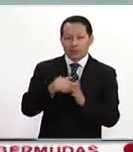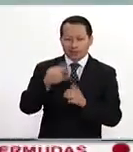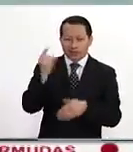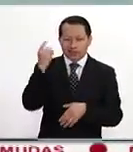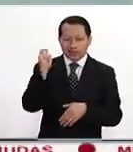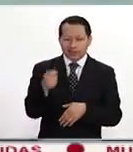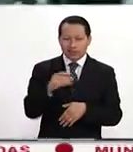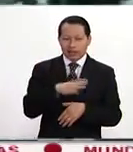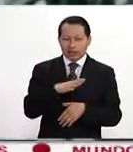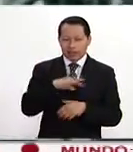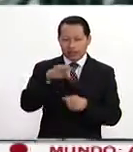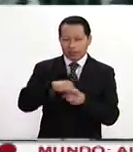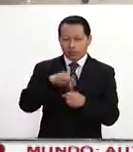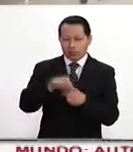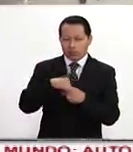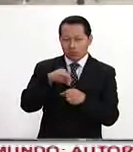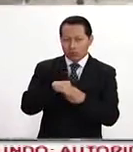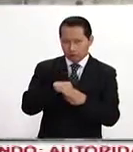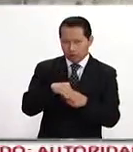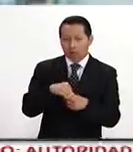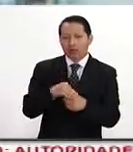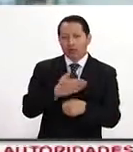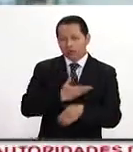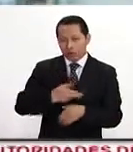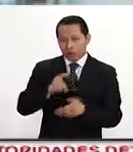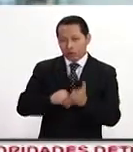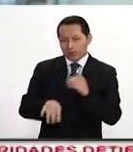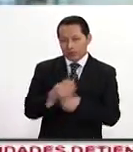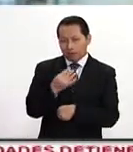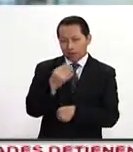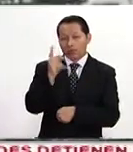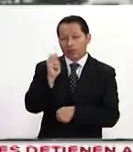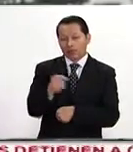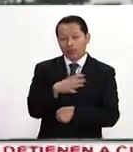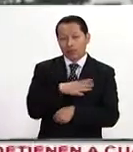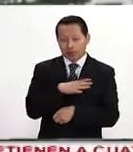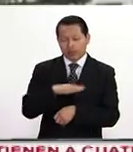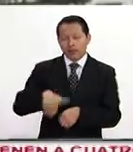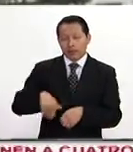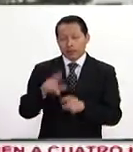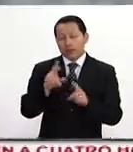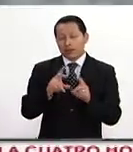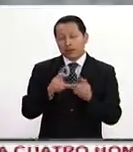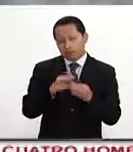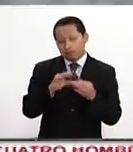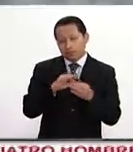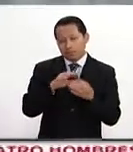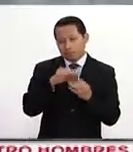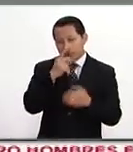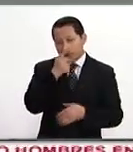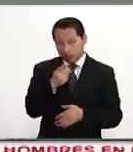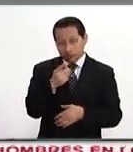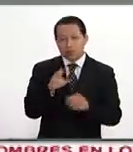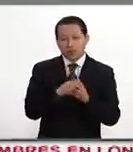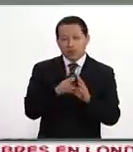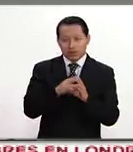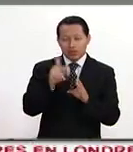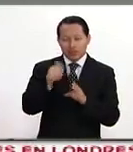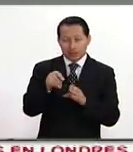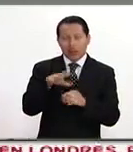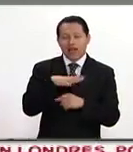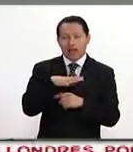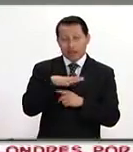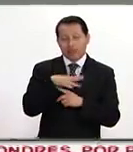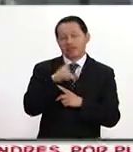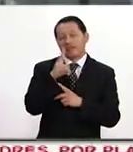donante de las elecciones presidenciales de 2014. Sin duda, como decías, y como se dice en México, cuando el ventilador